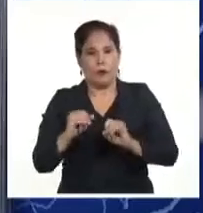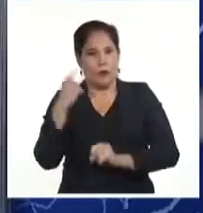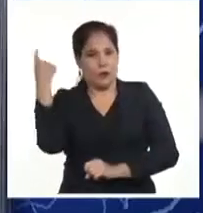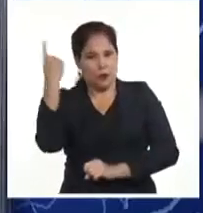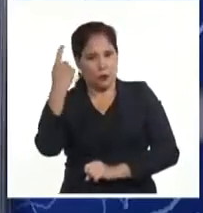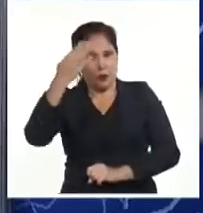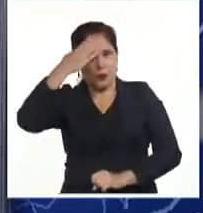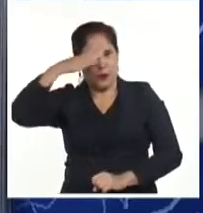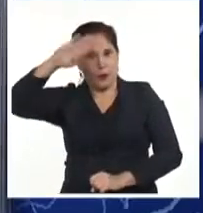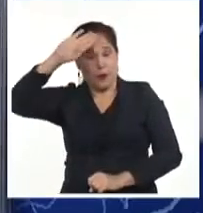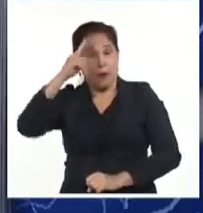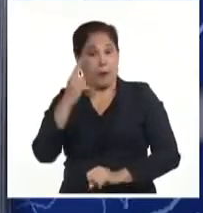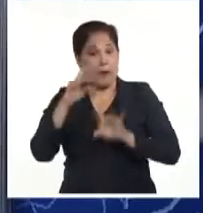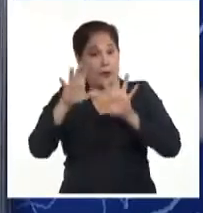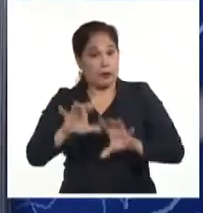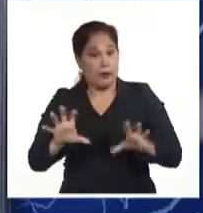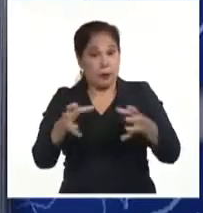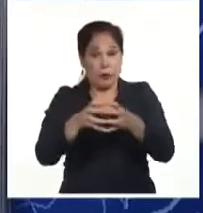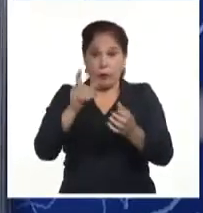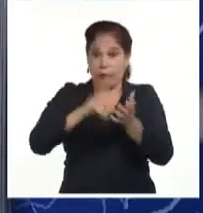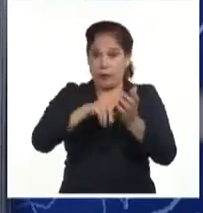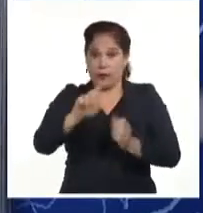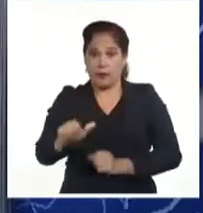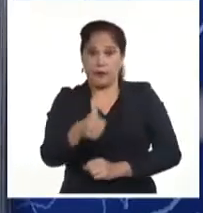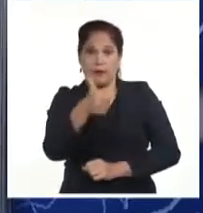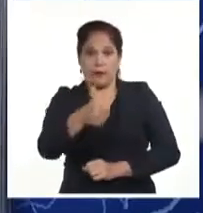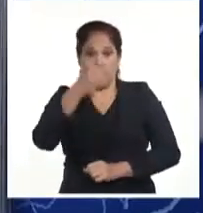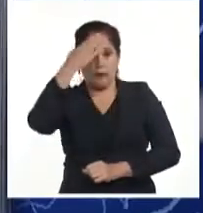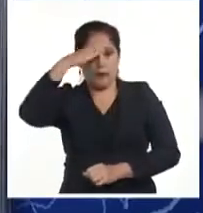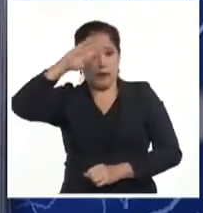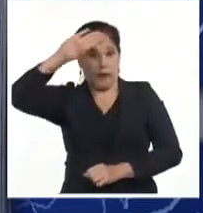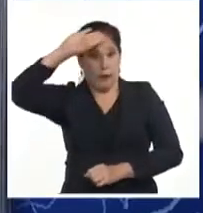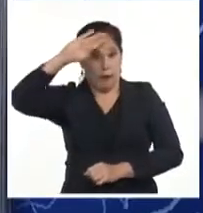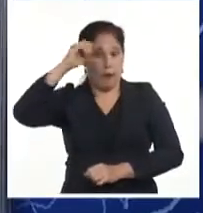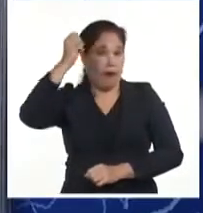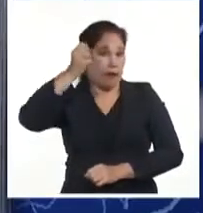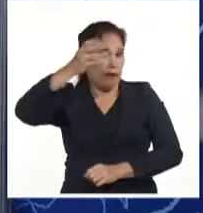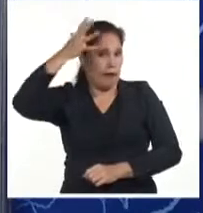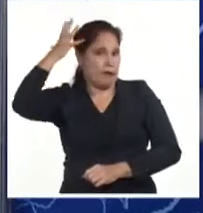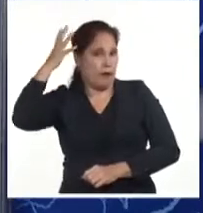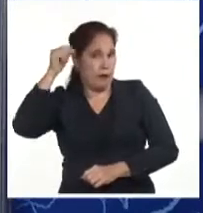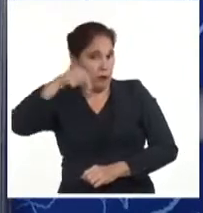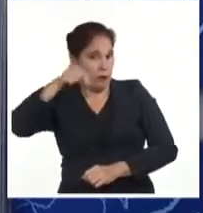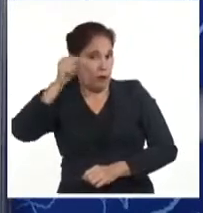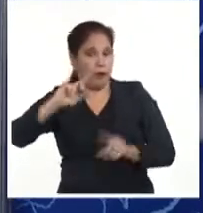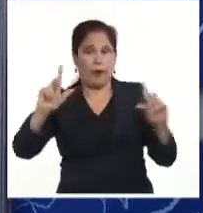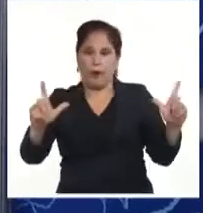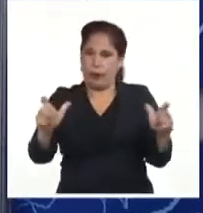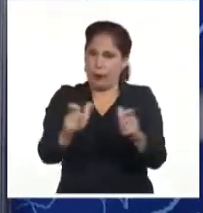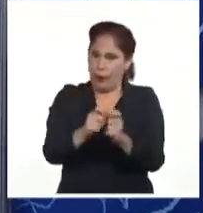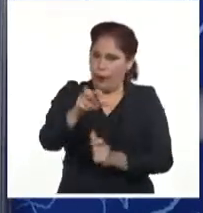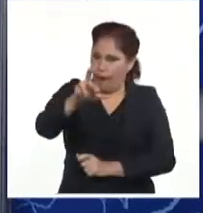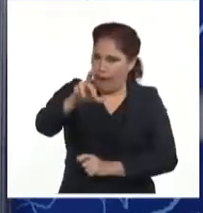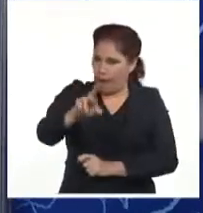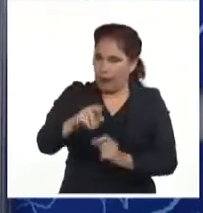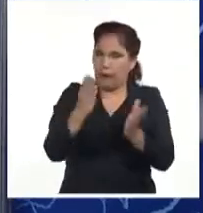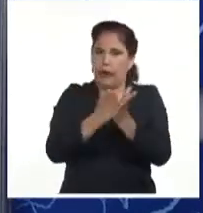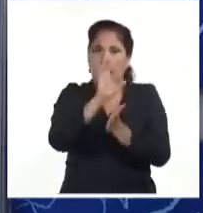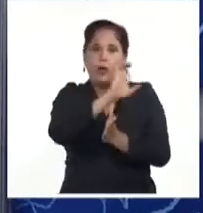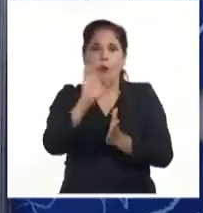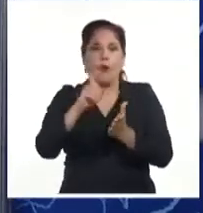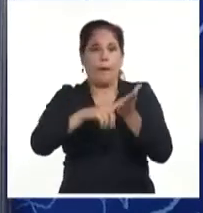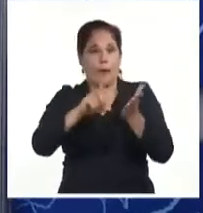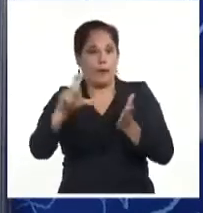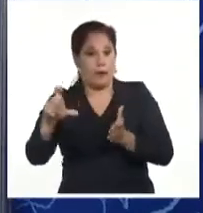El primer secretario del Comité Central del Partido y Presidente de la República, Miguel Díaz-Canel Bermúdez, encabezó este martes, en la Escuela Superior del